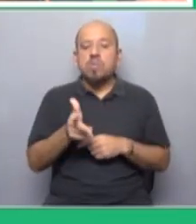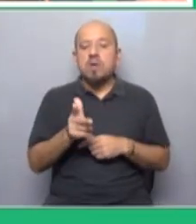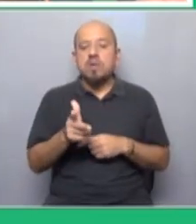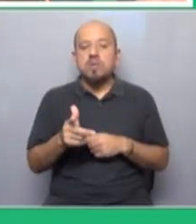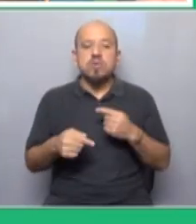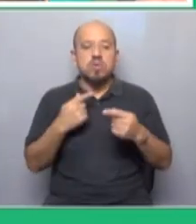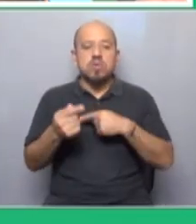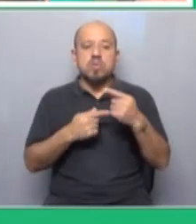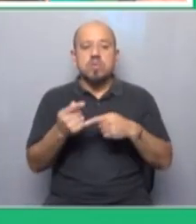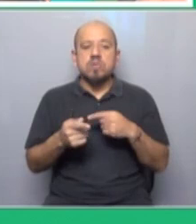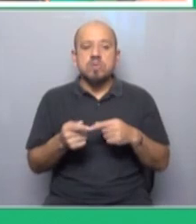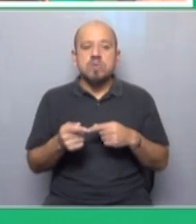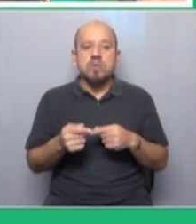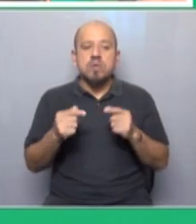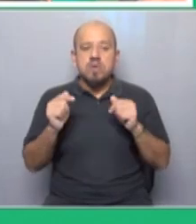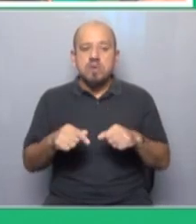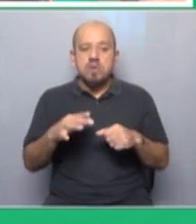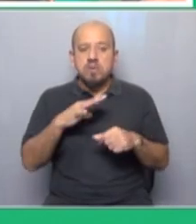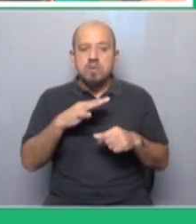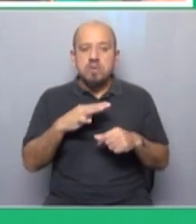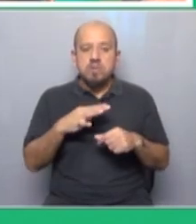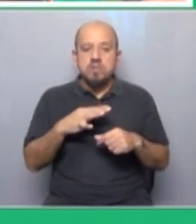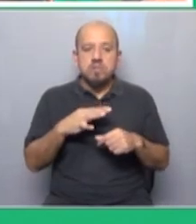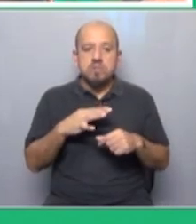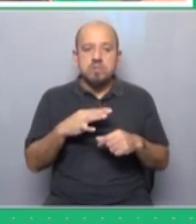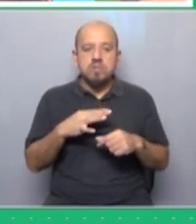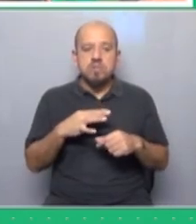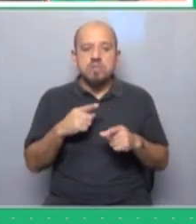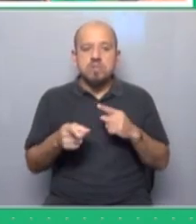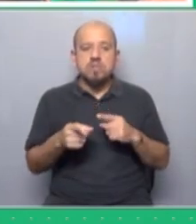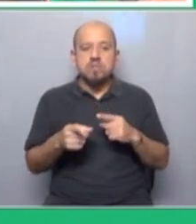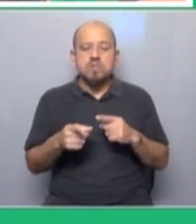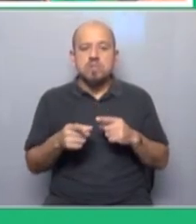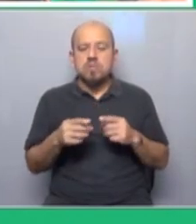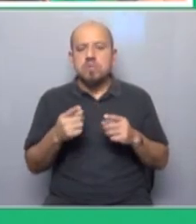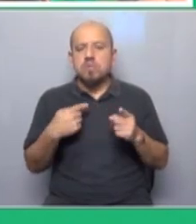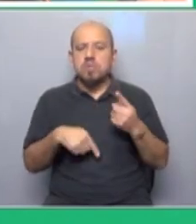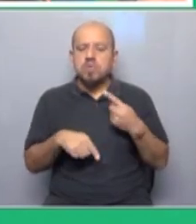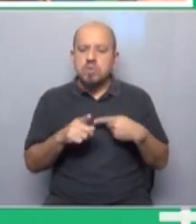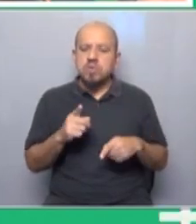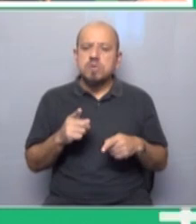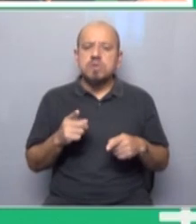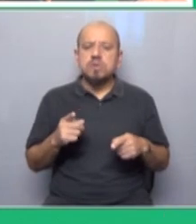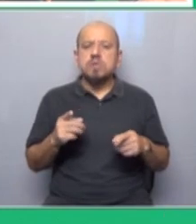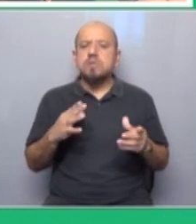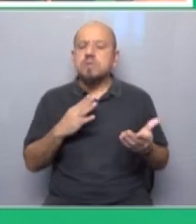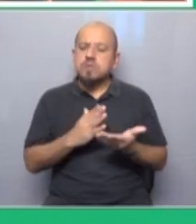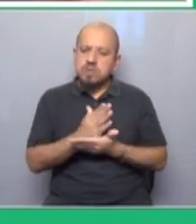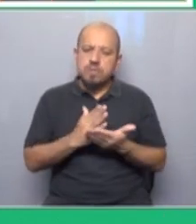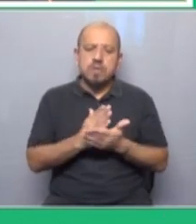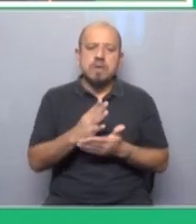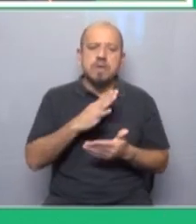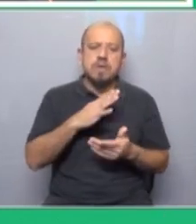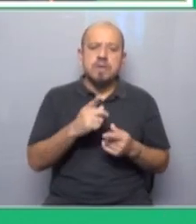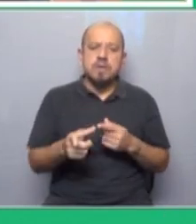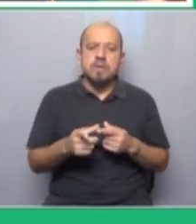siguió funcionando y hoy está presente como otro de esos paradigmas entonces siempre pasa esto